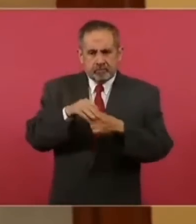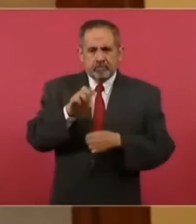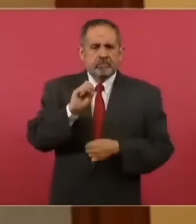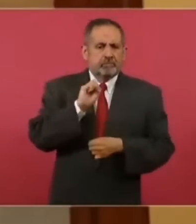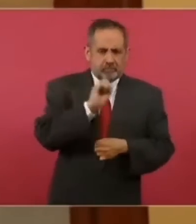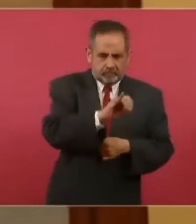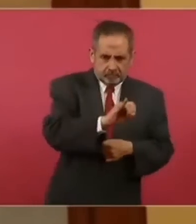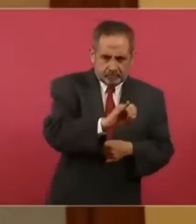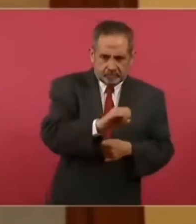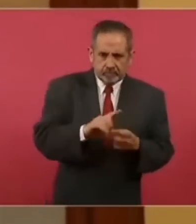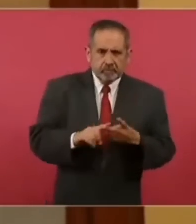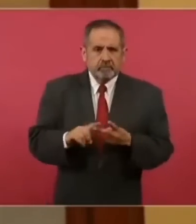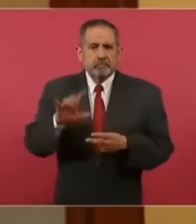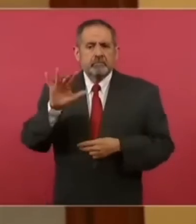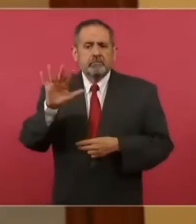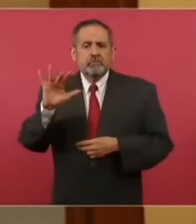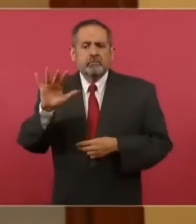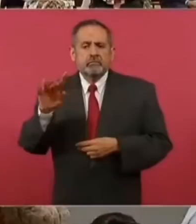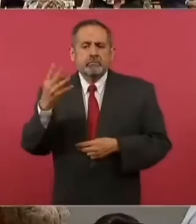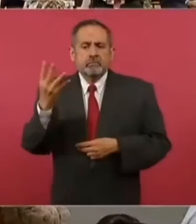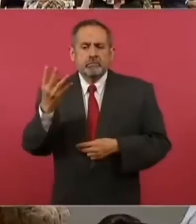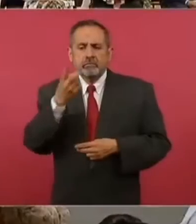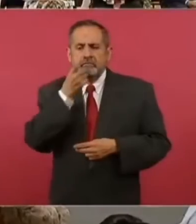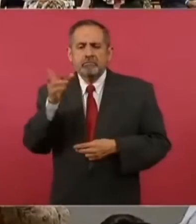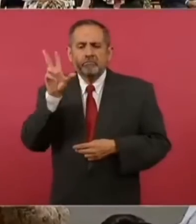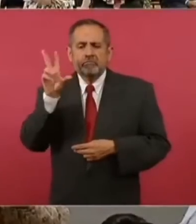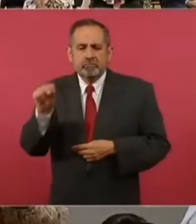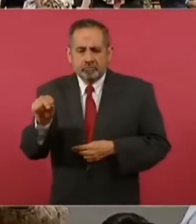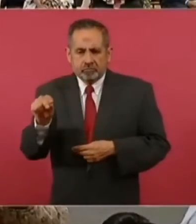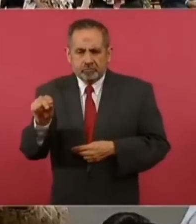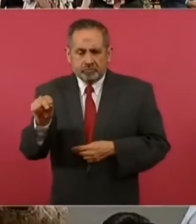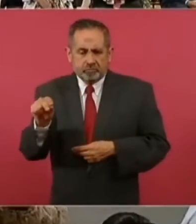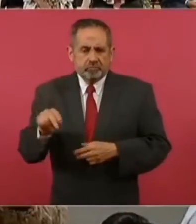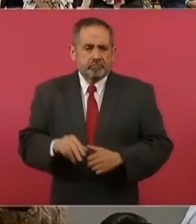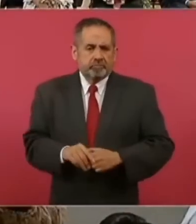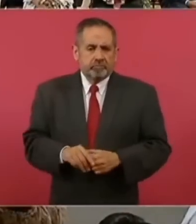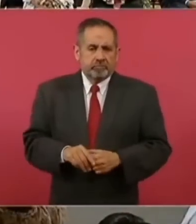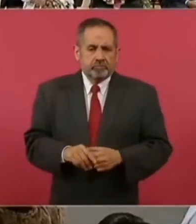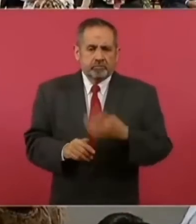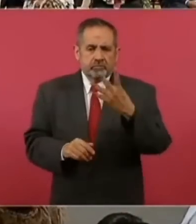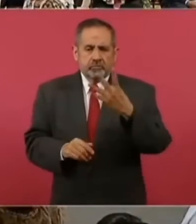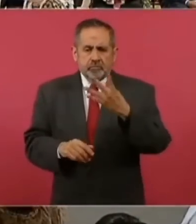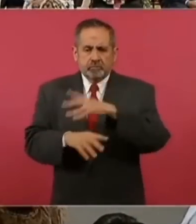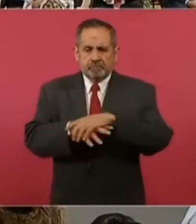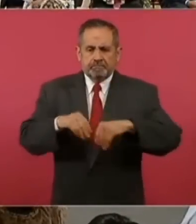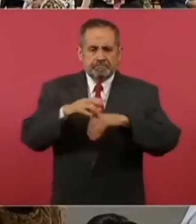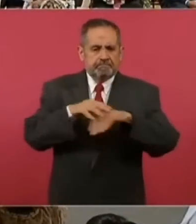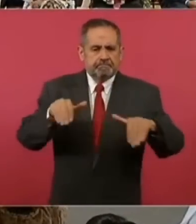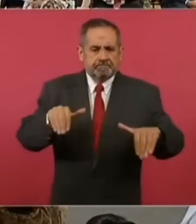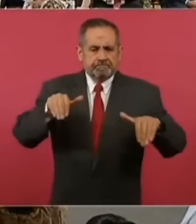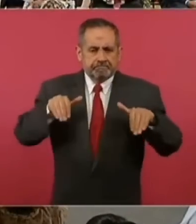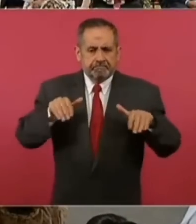54 en contra y 4 abstenciones